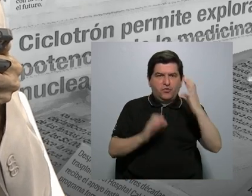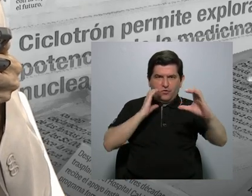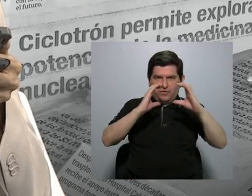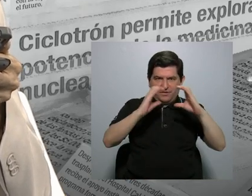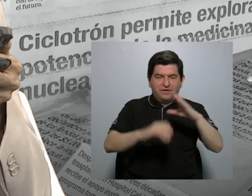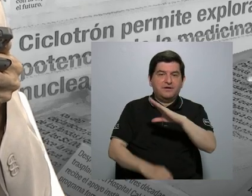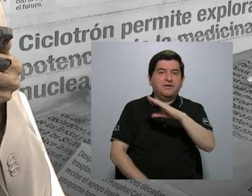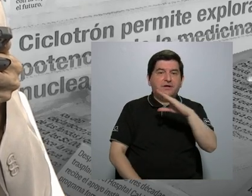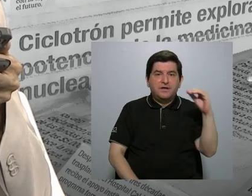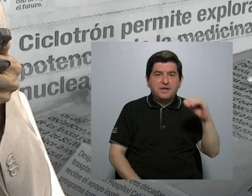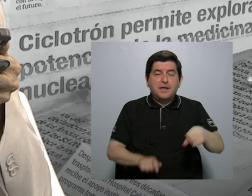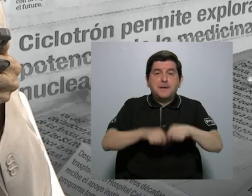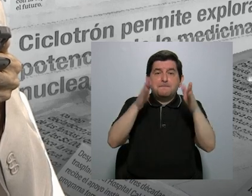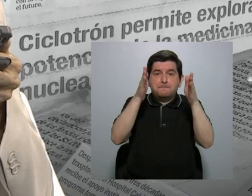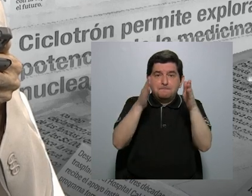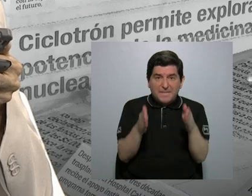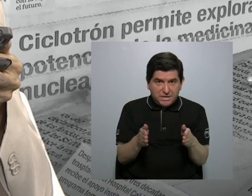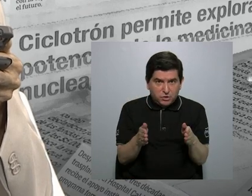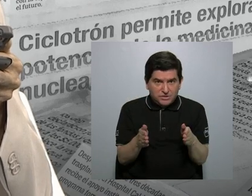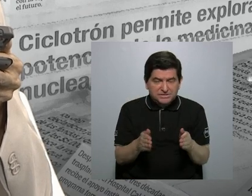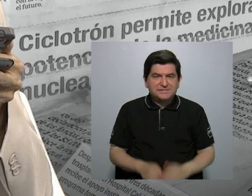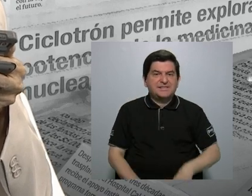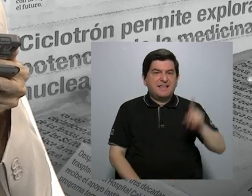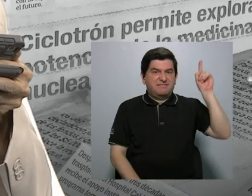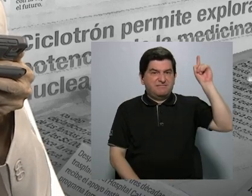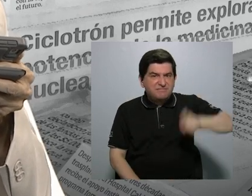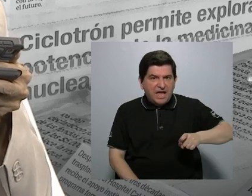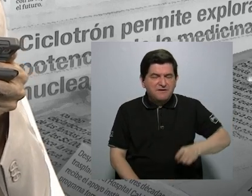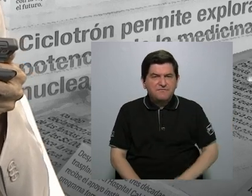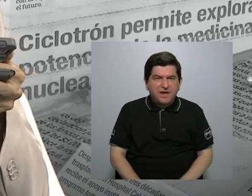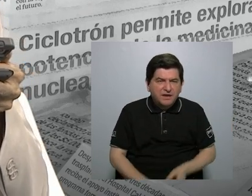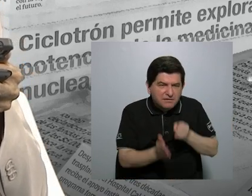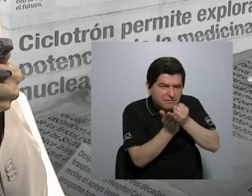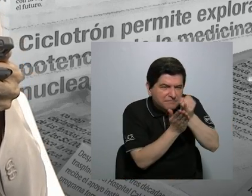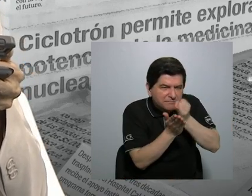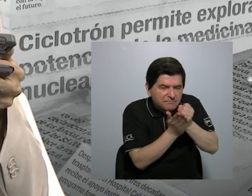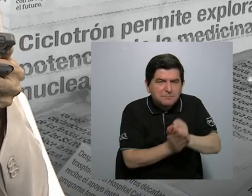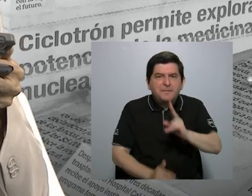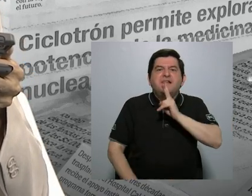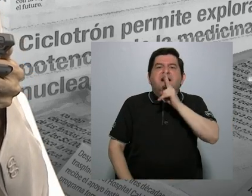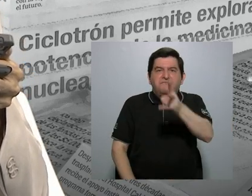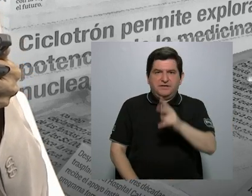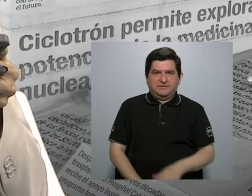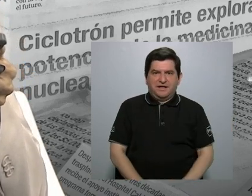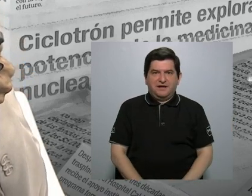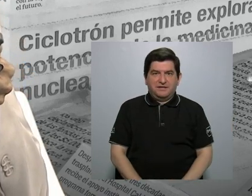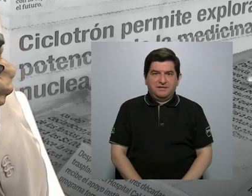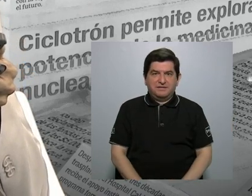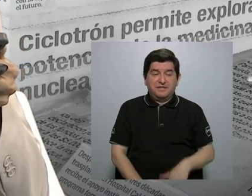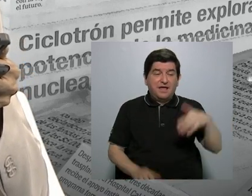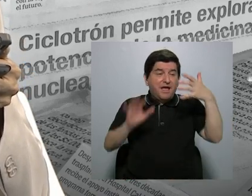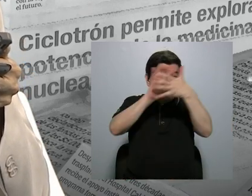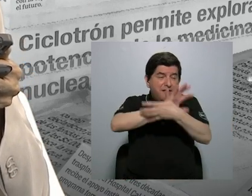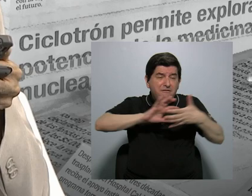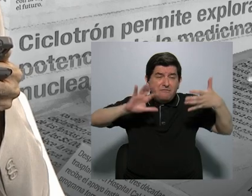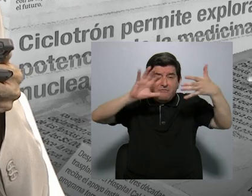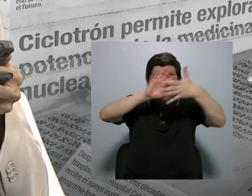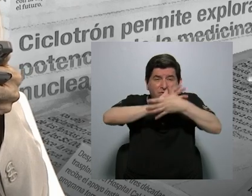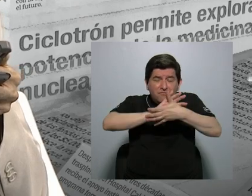y de los periodistas debe ser averiguar la verdad en este caos de